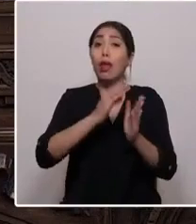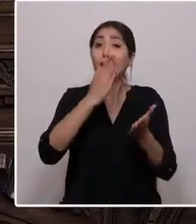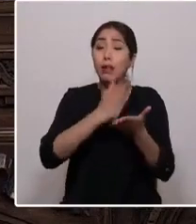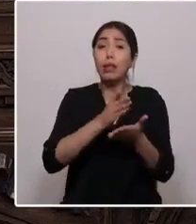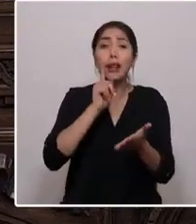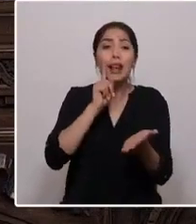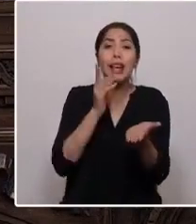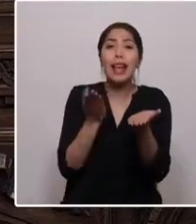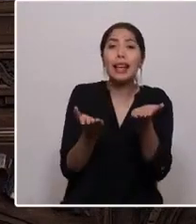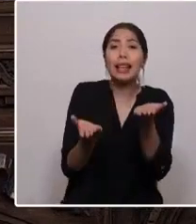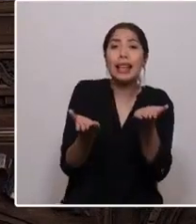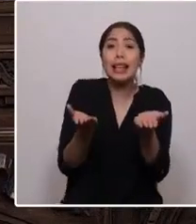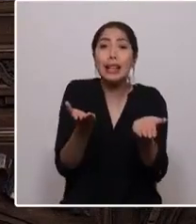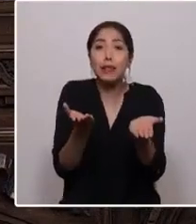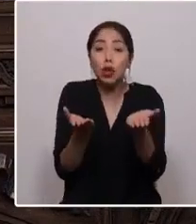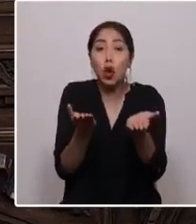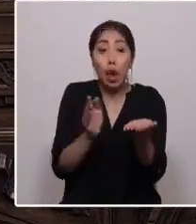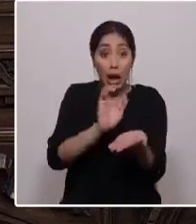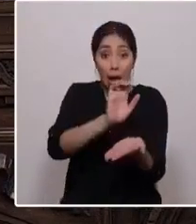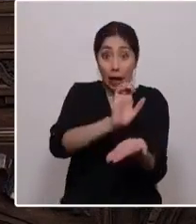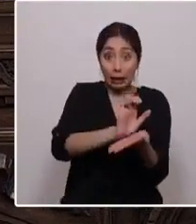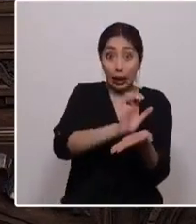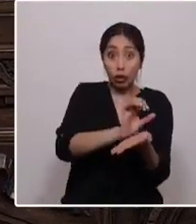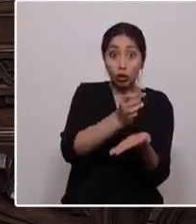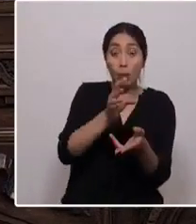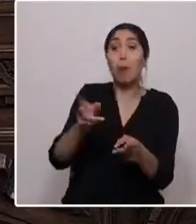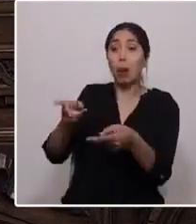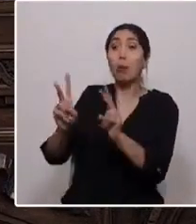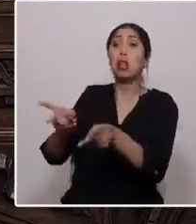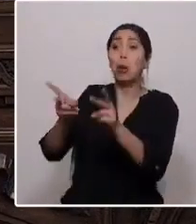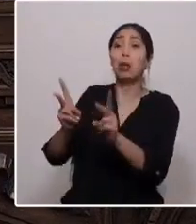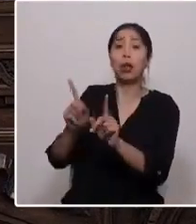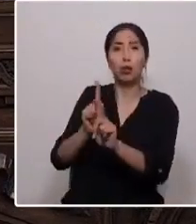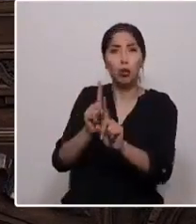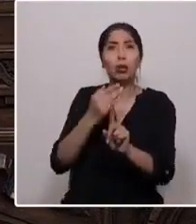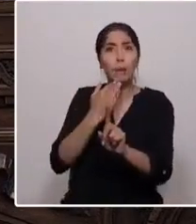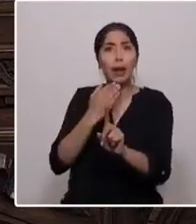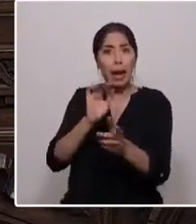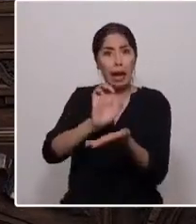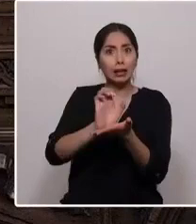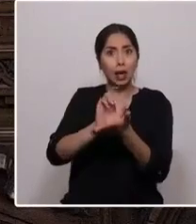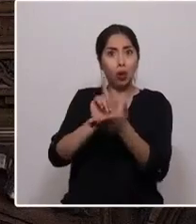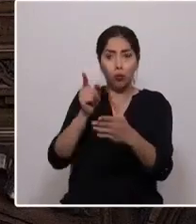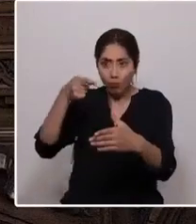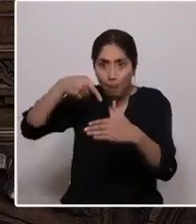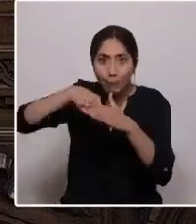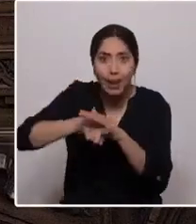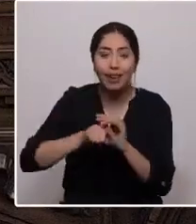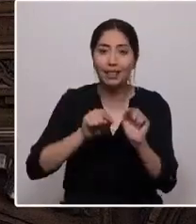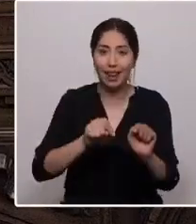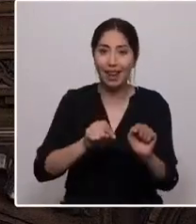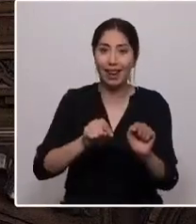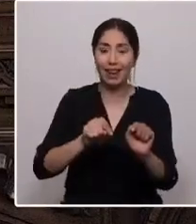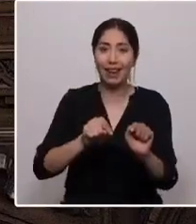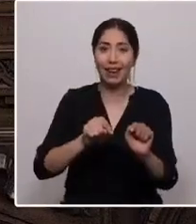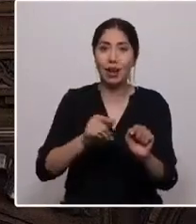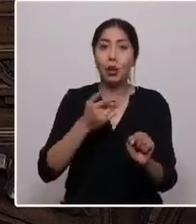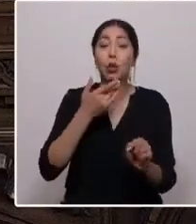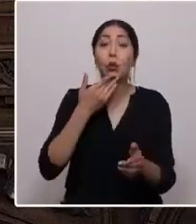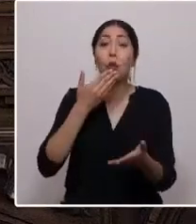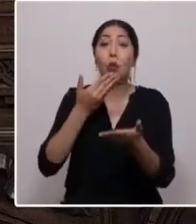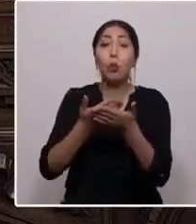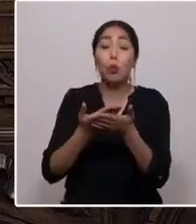donde el Estado no solo deje hacer, sino que también se involucre cuando los más débiles y olvidados de nuestro país